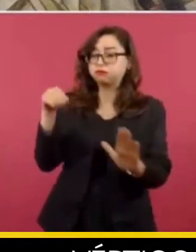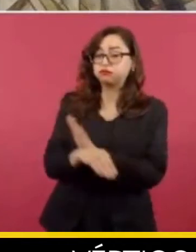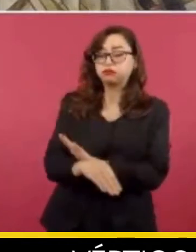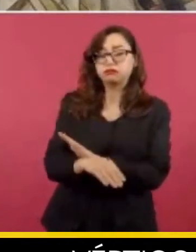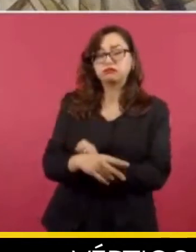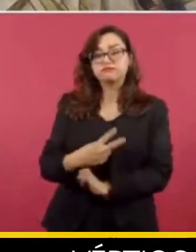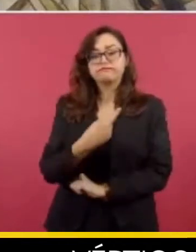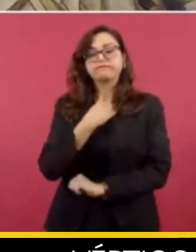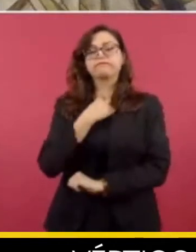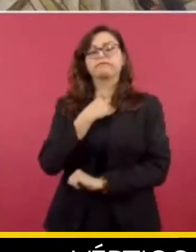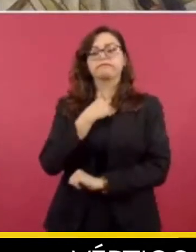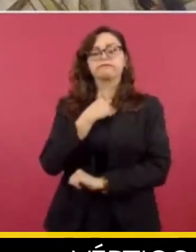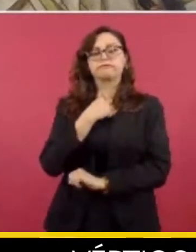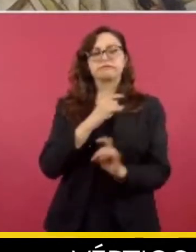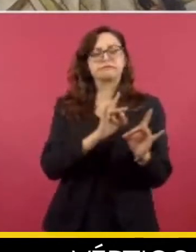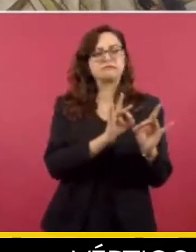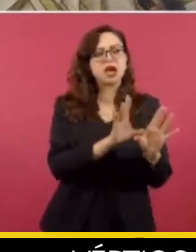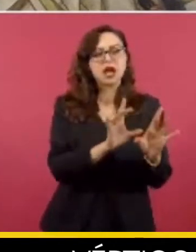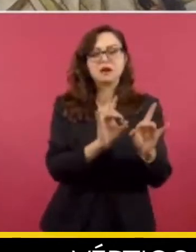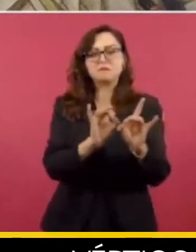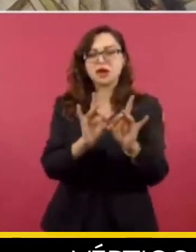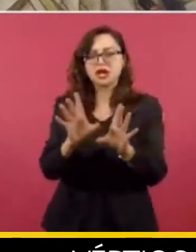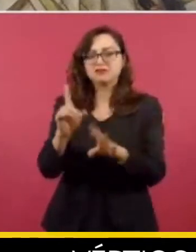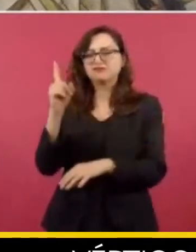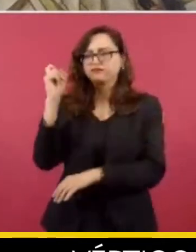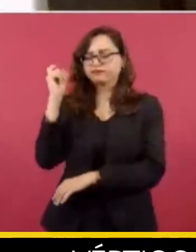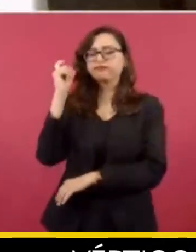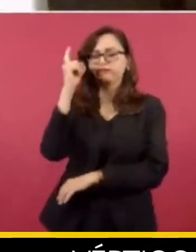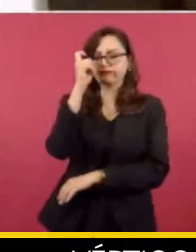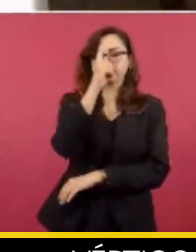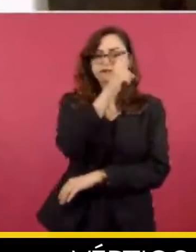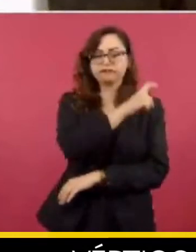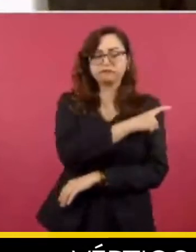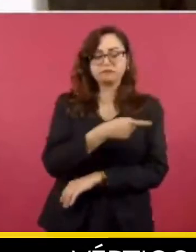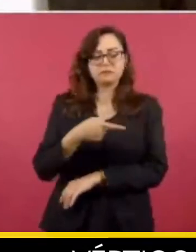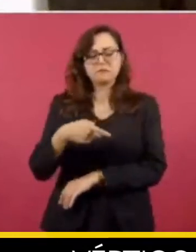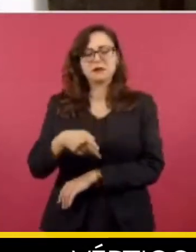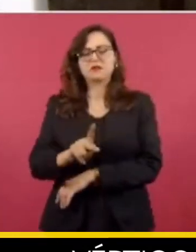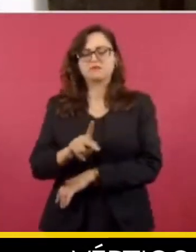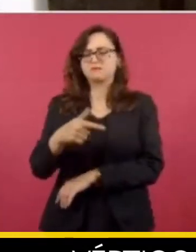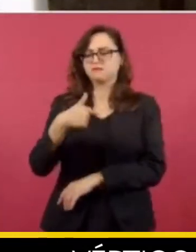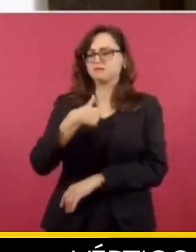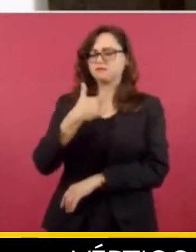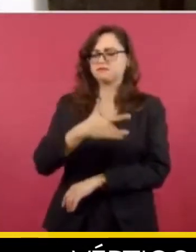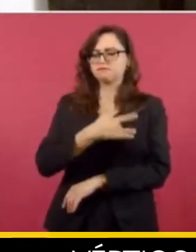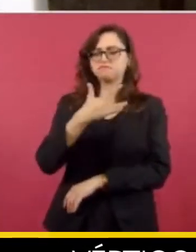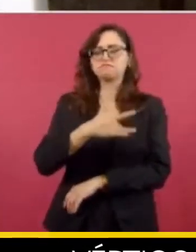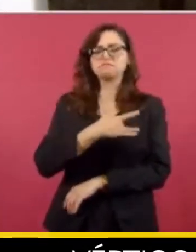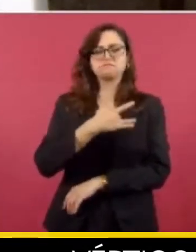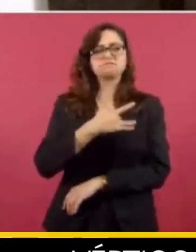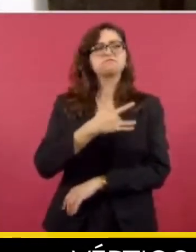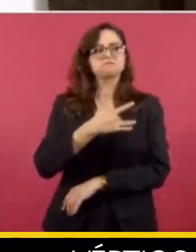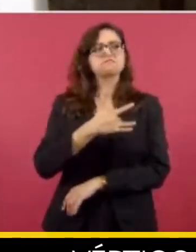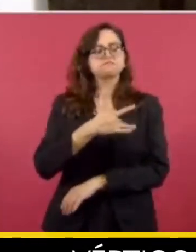son estas difíciles circunstancias las que nos ponen a prueba y permiten dejar